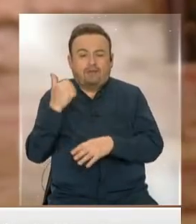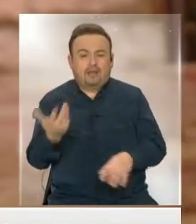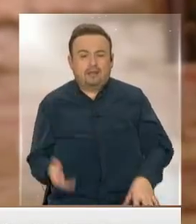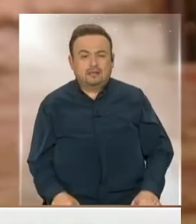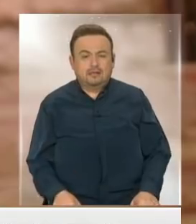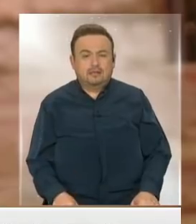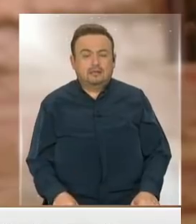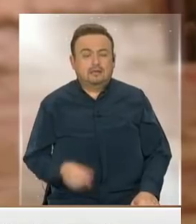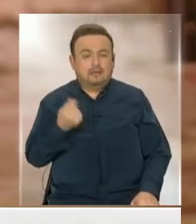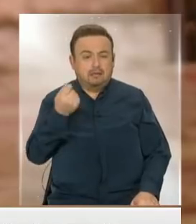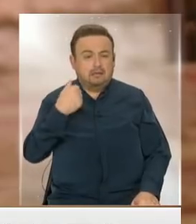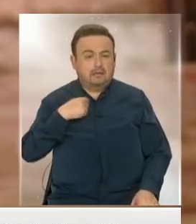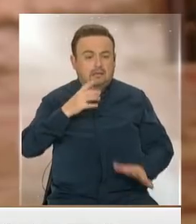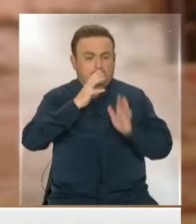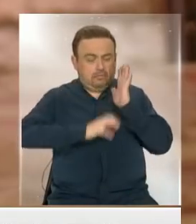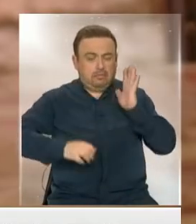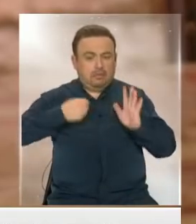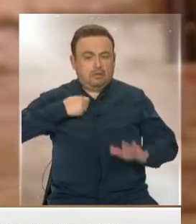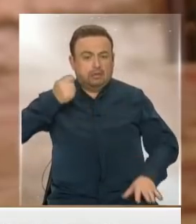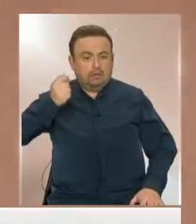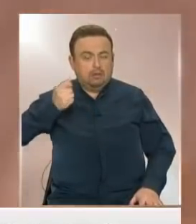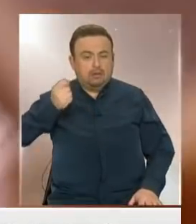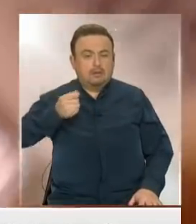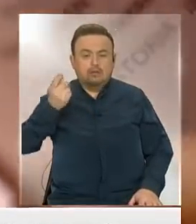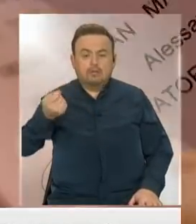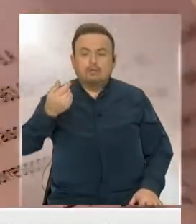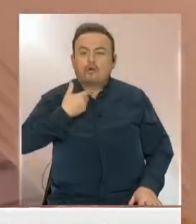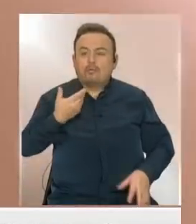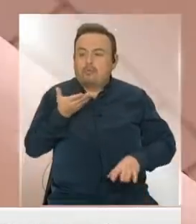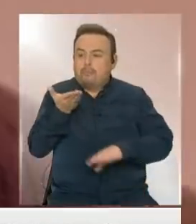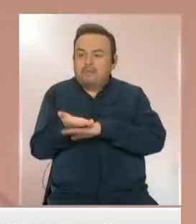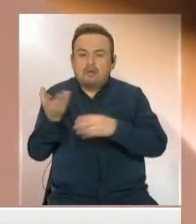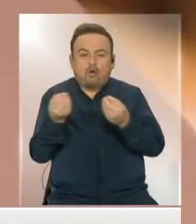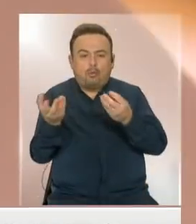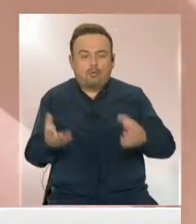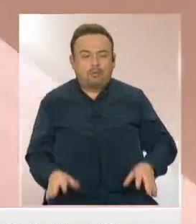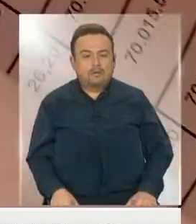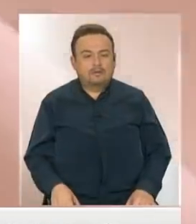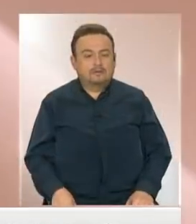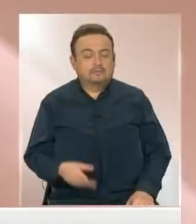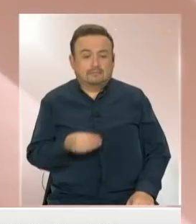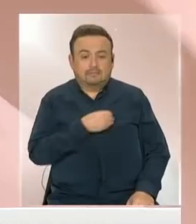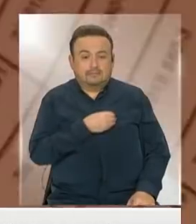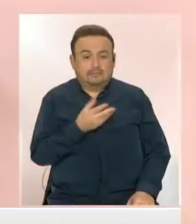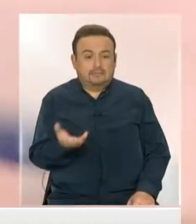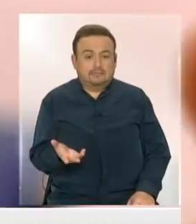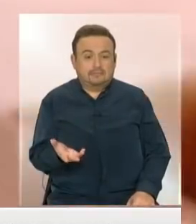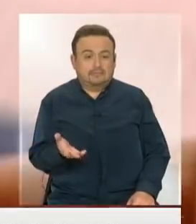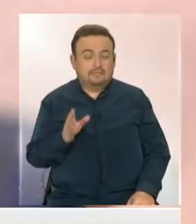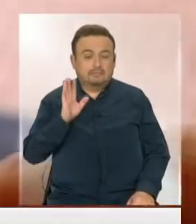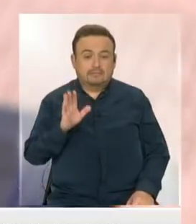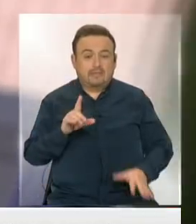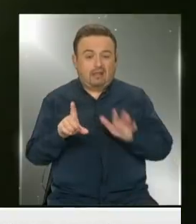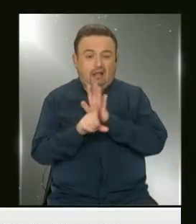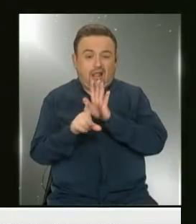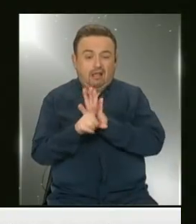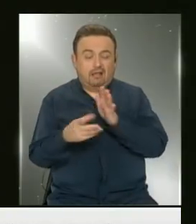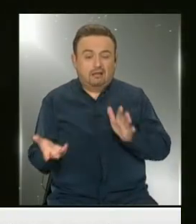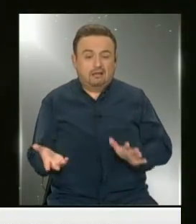Es un dinero que a mí se me descontaba mensualmente. Y que lamentablemente por cosa de ley.